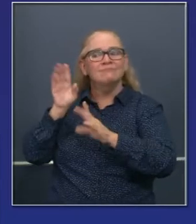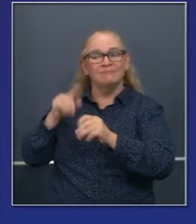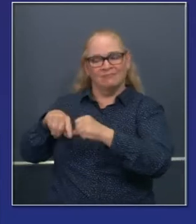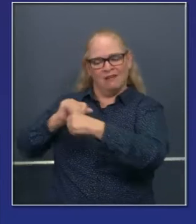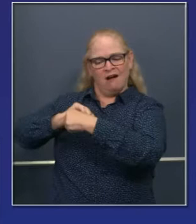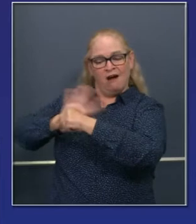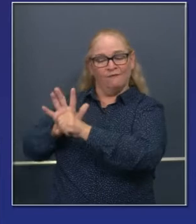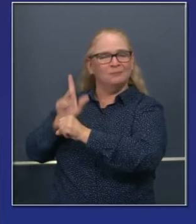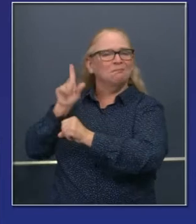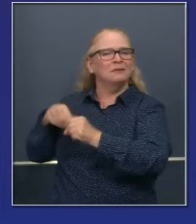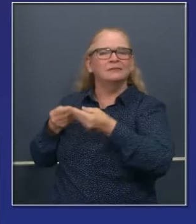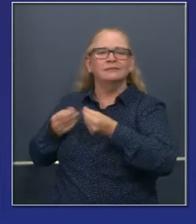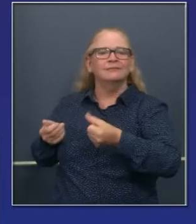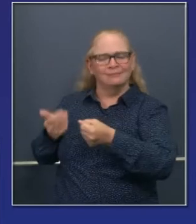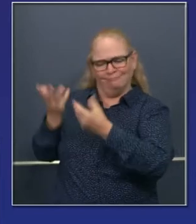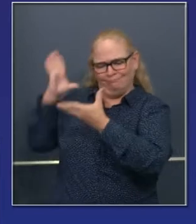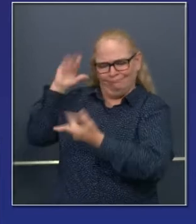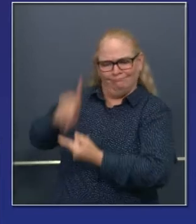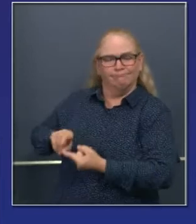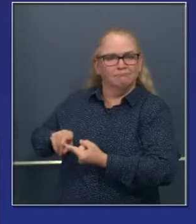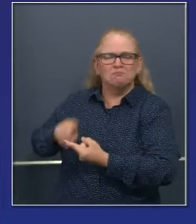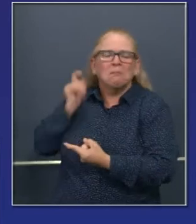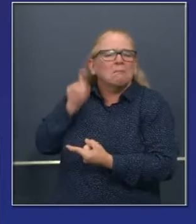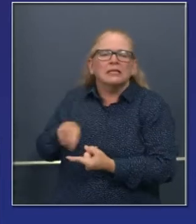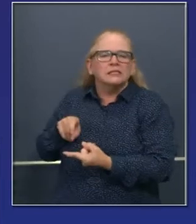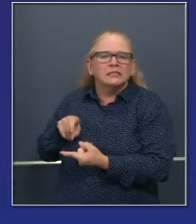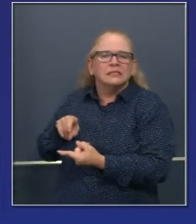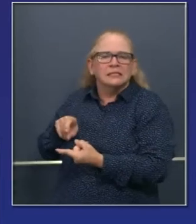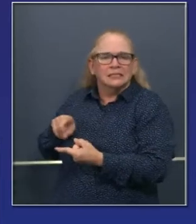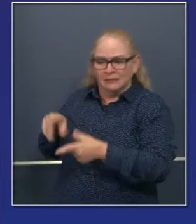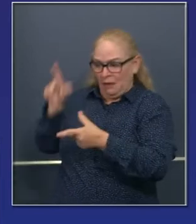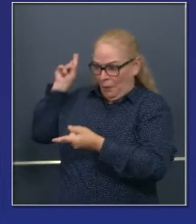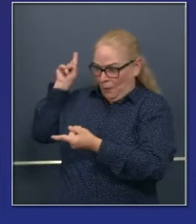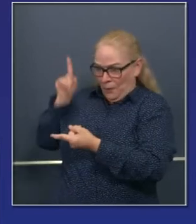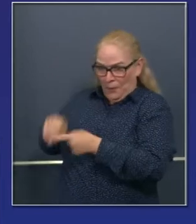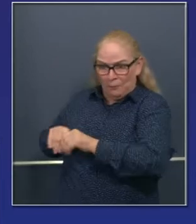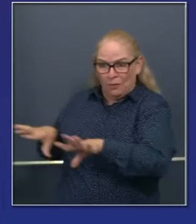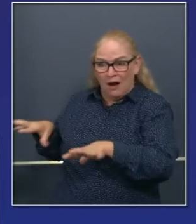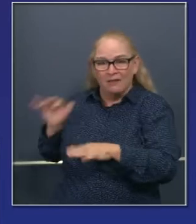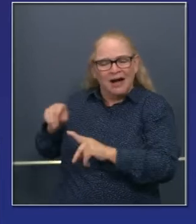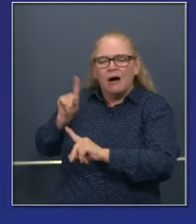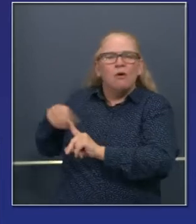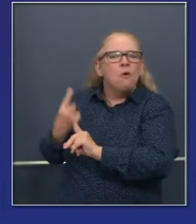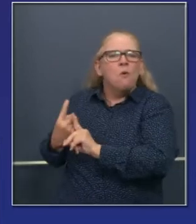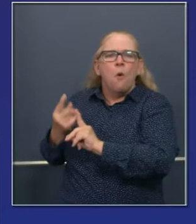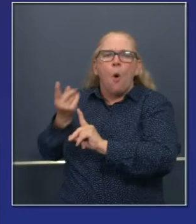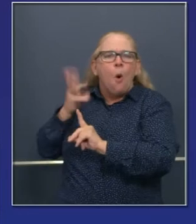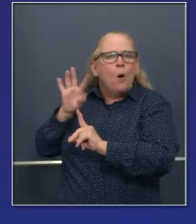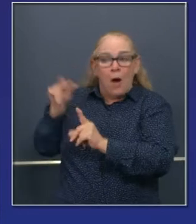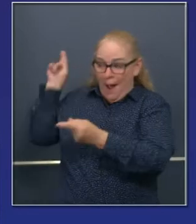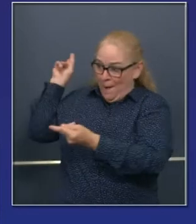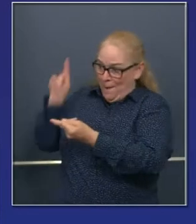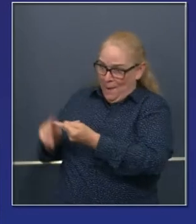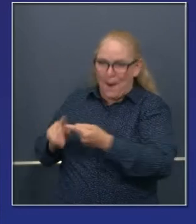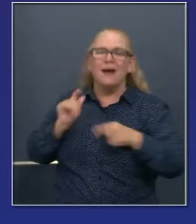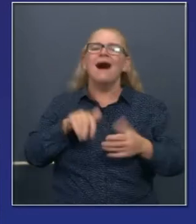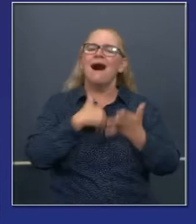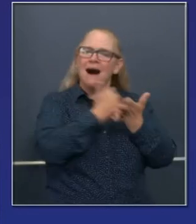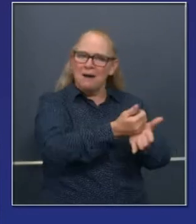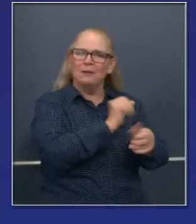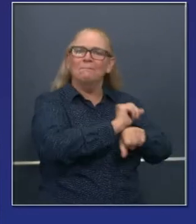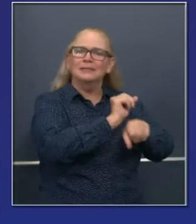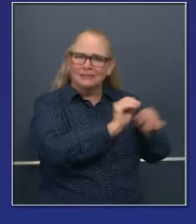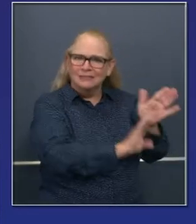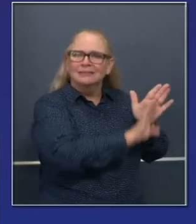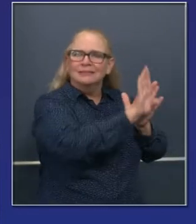y ver cómo podemos obtener el poder para mitigar la pandemia. Creo que es fundamental. Creo que no hay nada